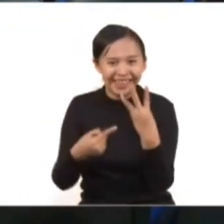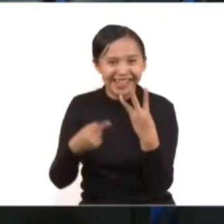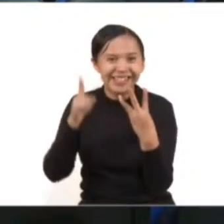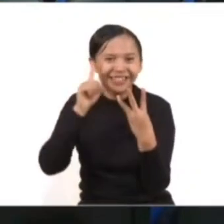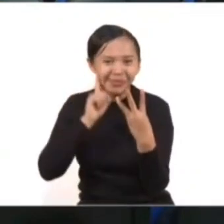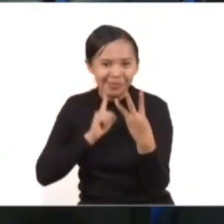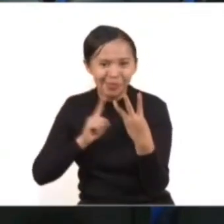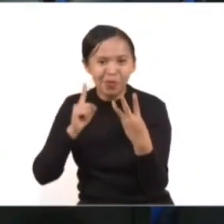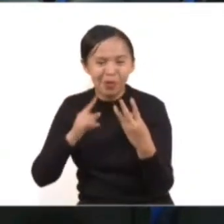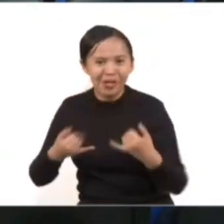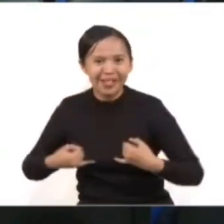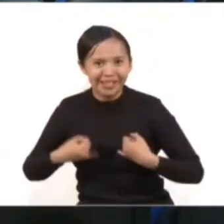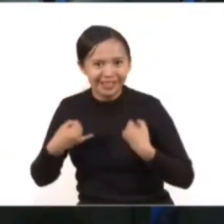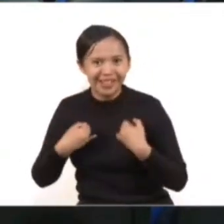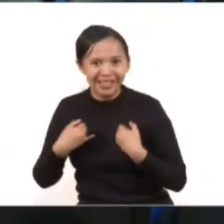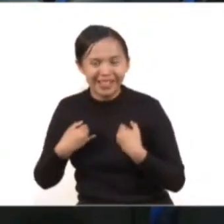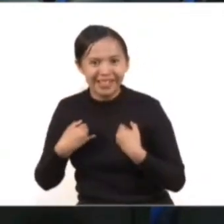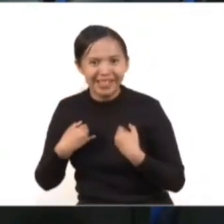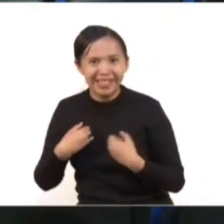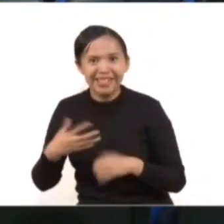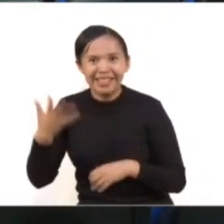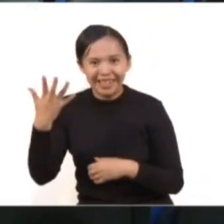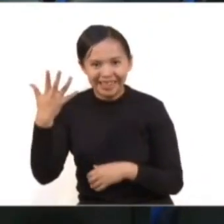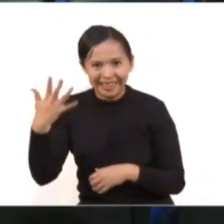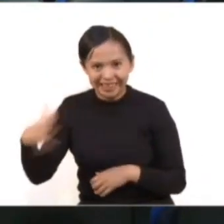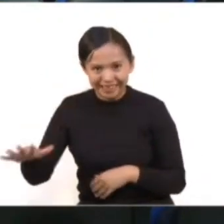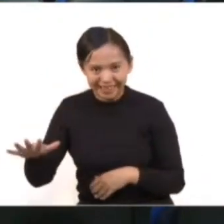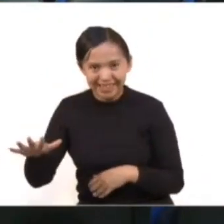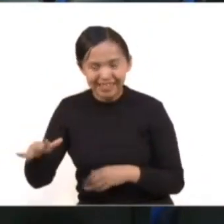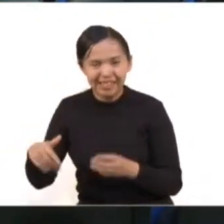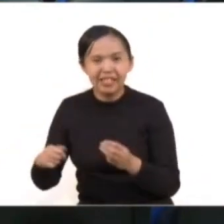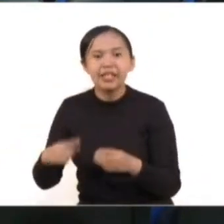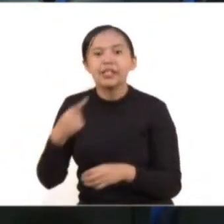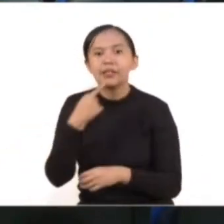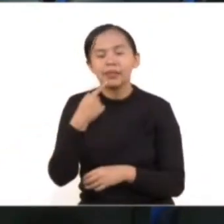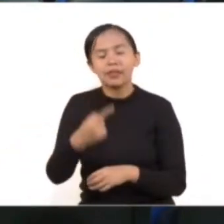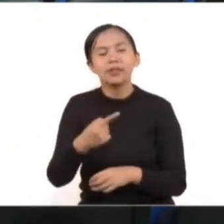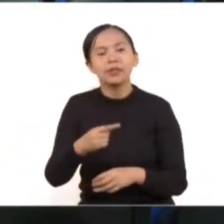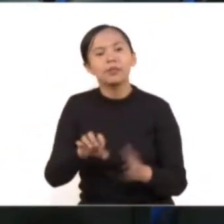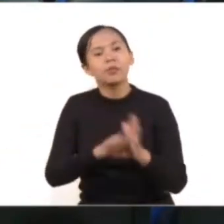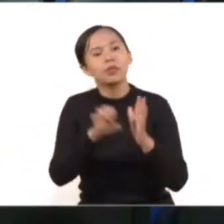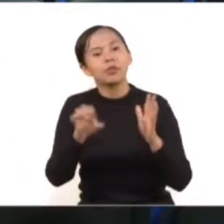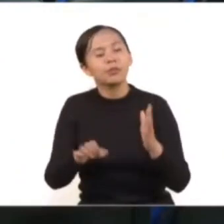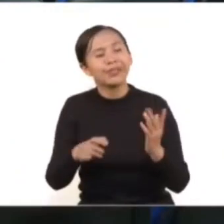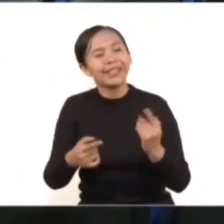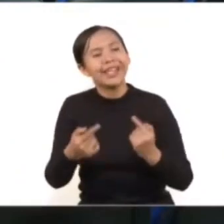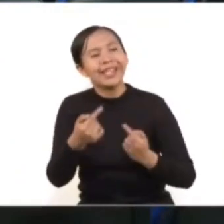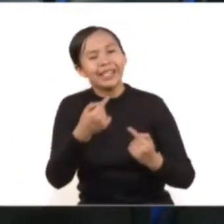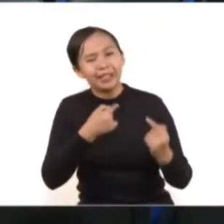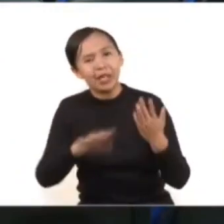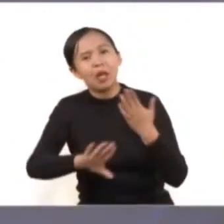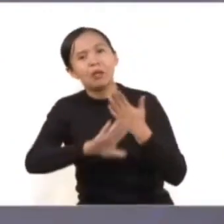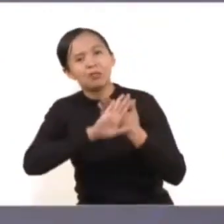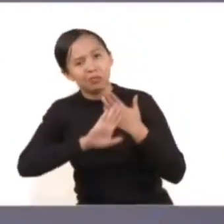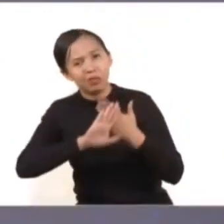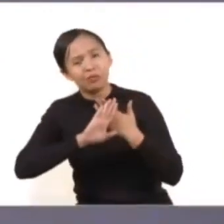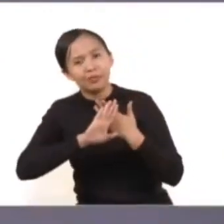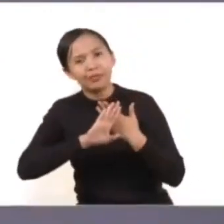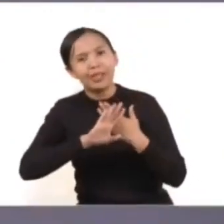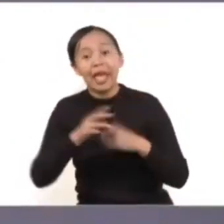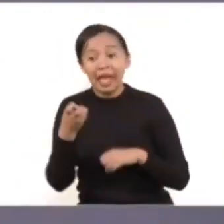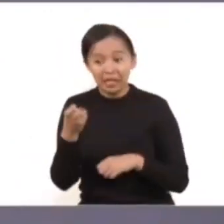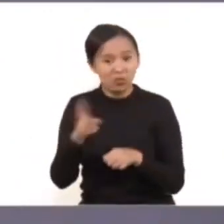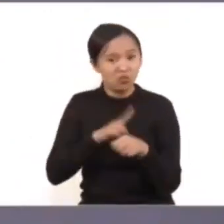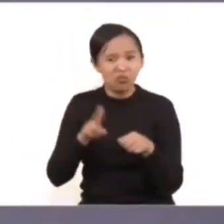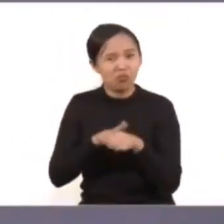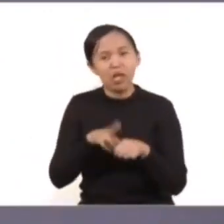jóvenes de esos cinco millones que estudian educación media dijeron fui violentada de alguna manera y esto no es normal. Y entonces,